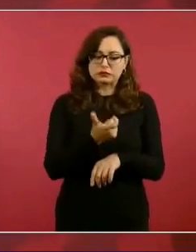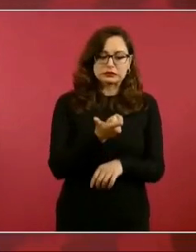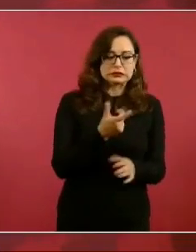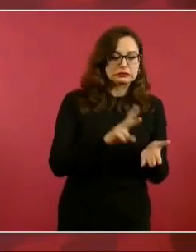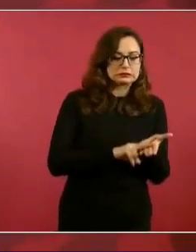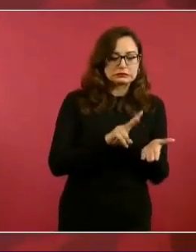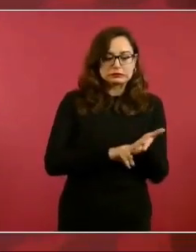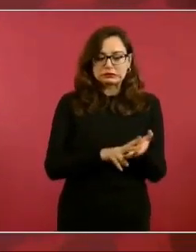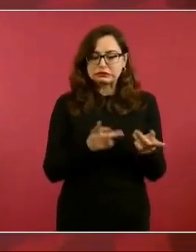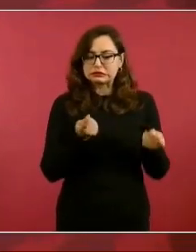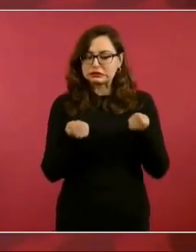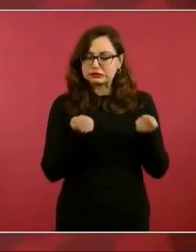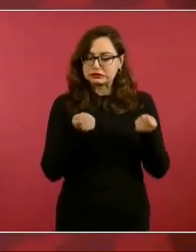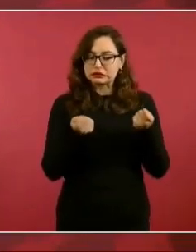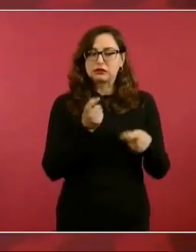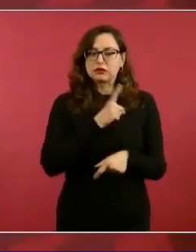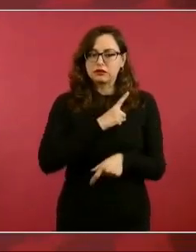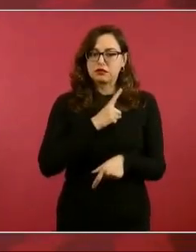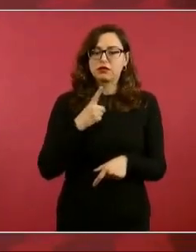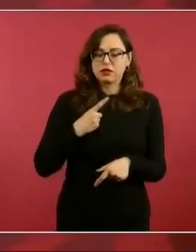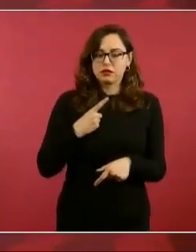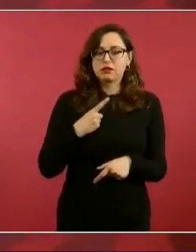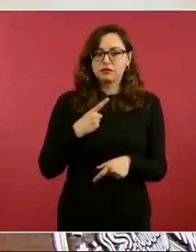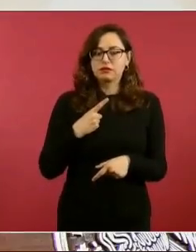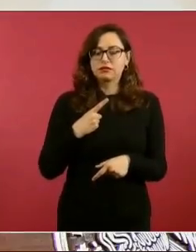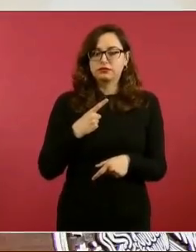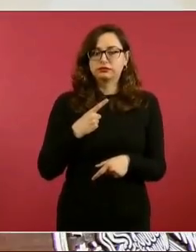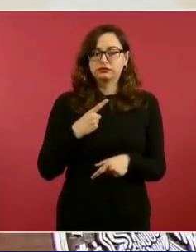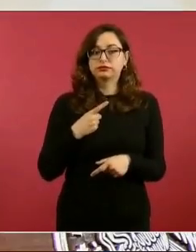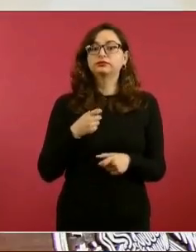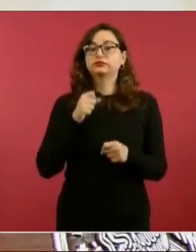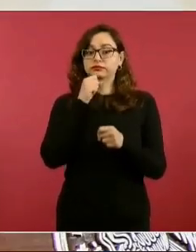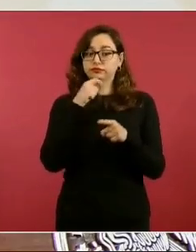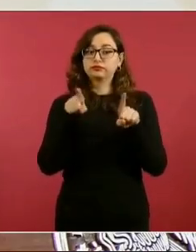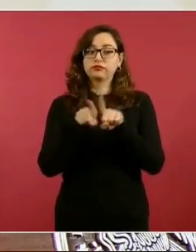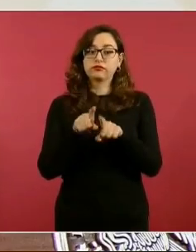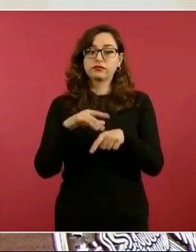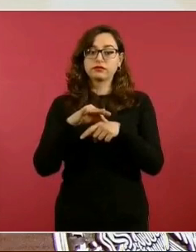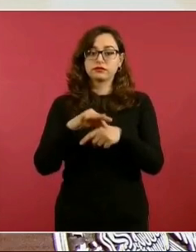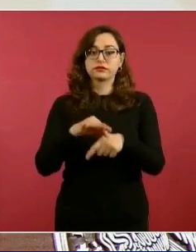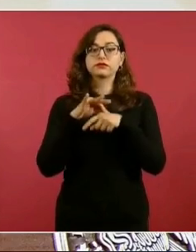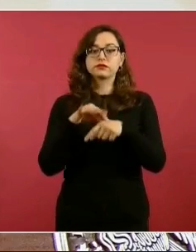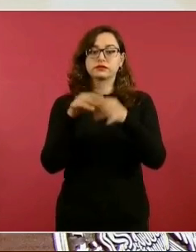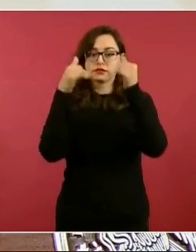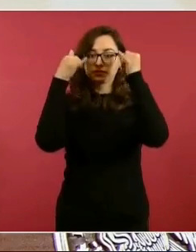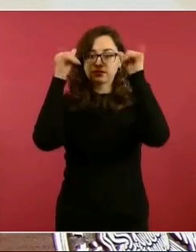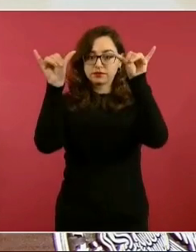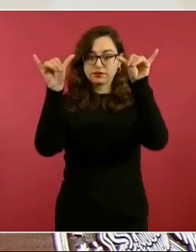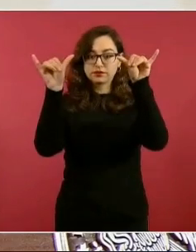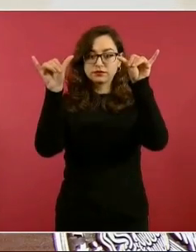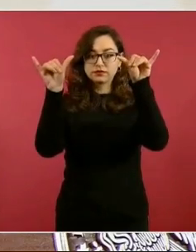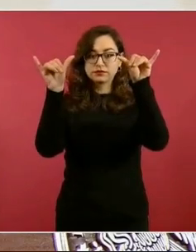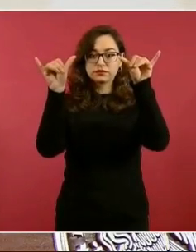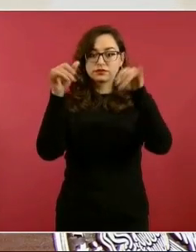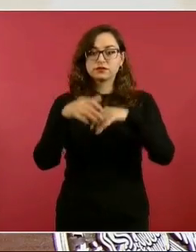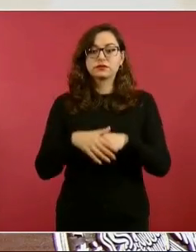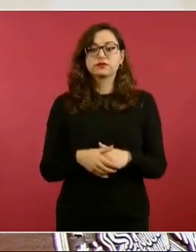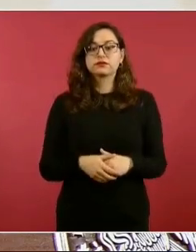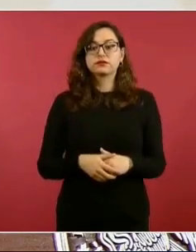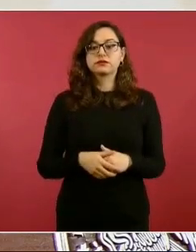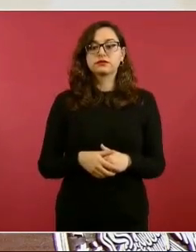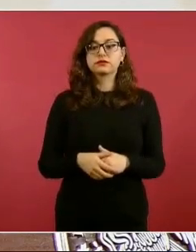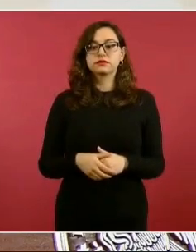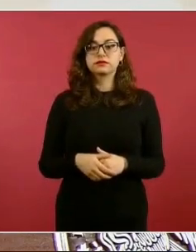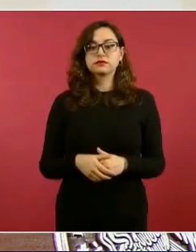carne de res, los dos